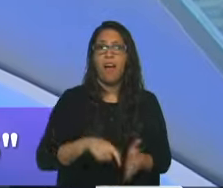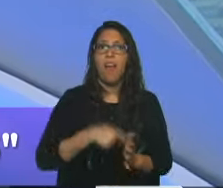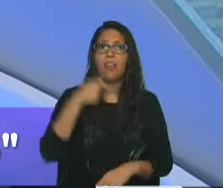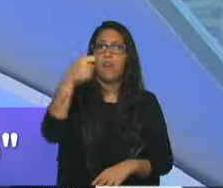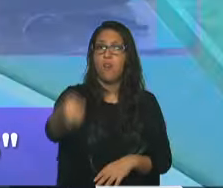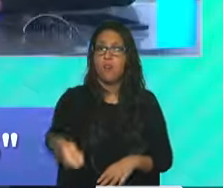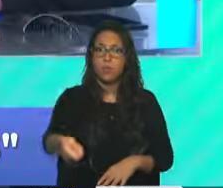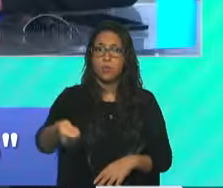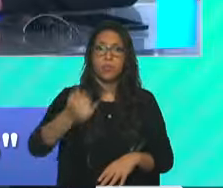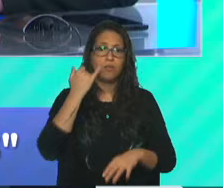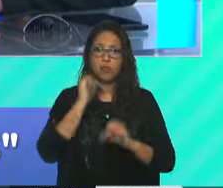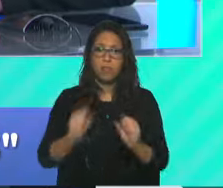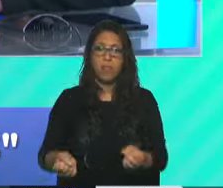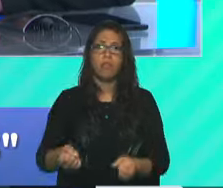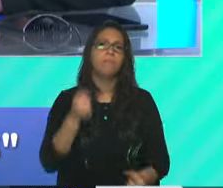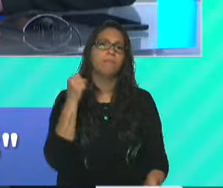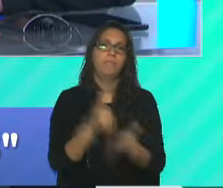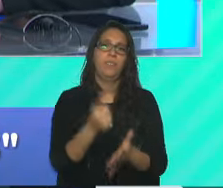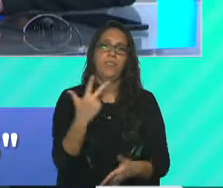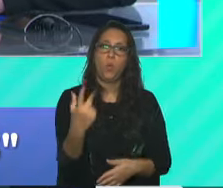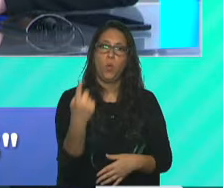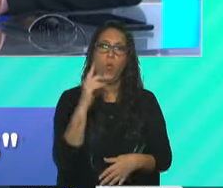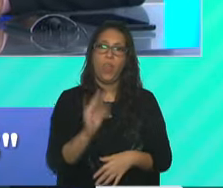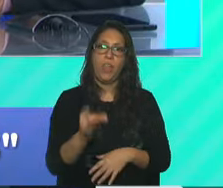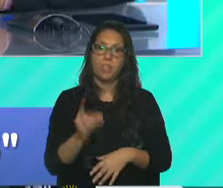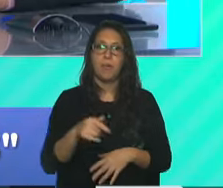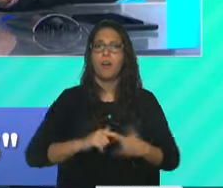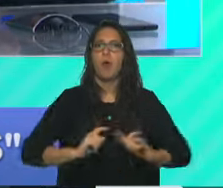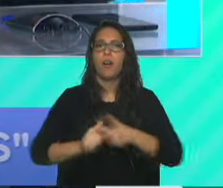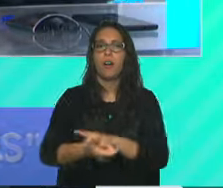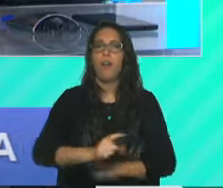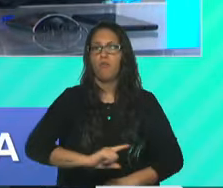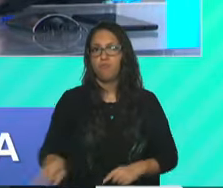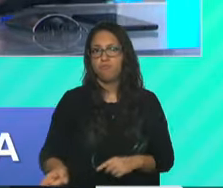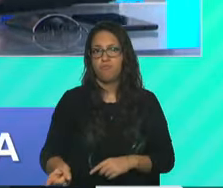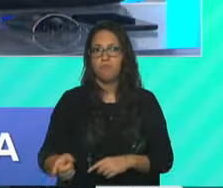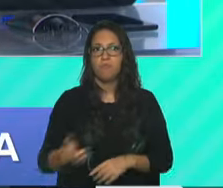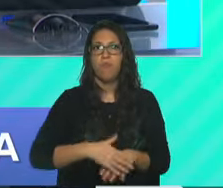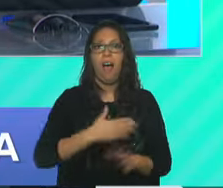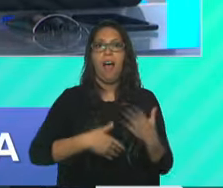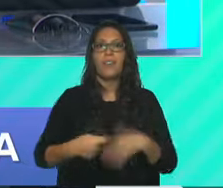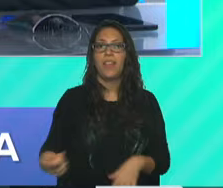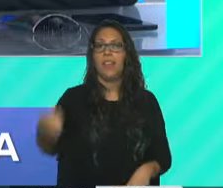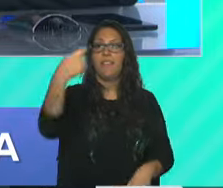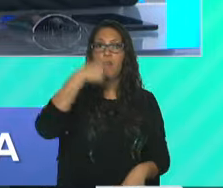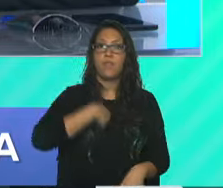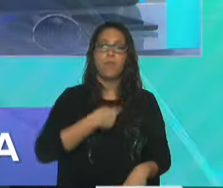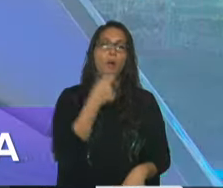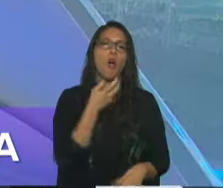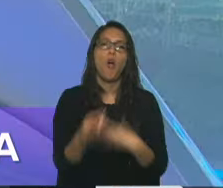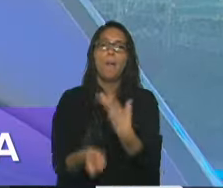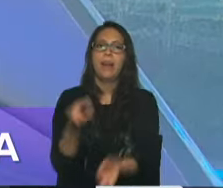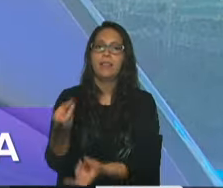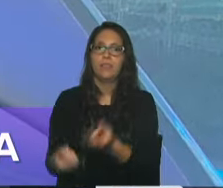recordemos, llegaba hasta el 31 de diciembre. Lo que se hizo, no se renovó. Ese 21% que te devolvían por compras con un tope de